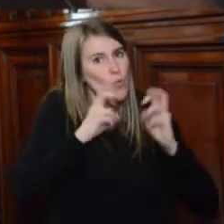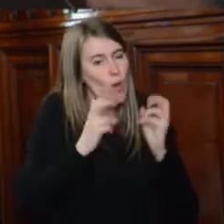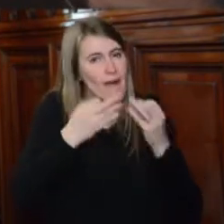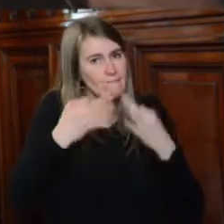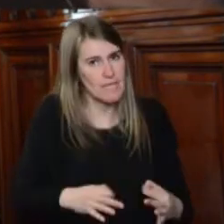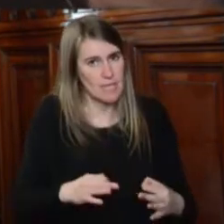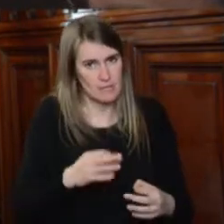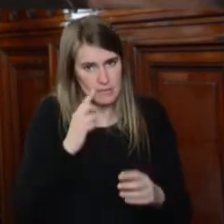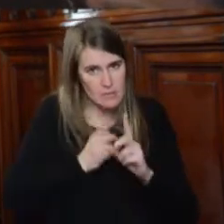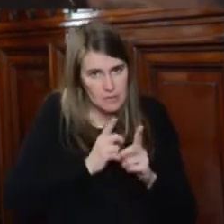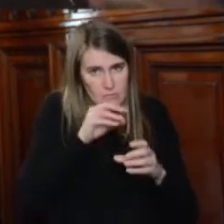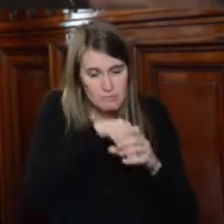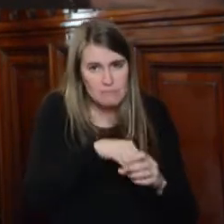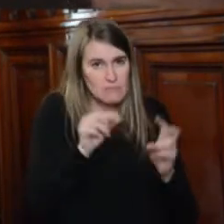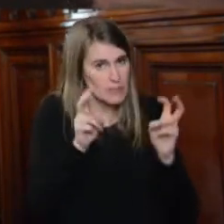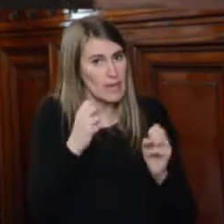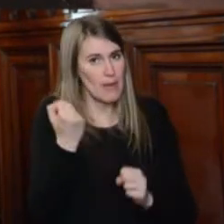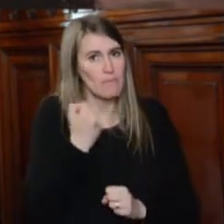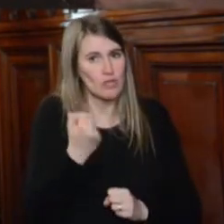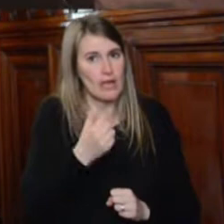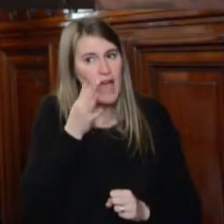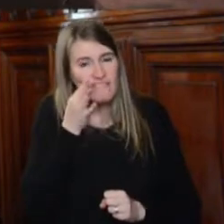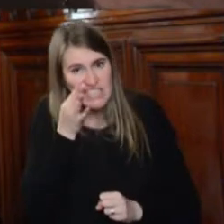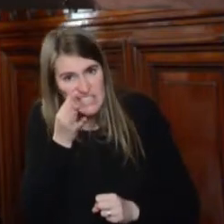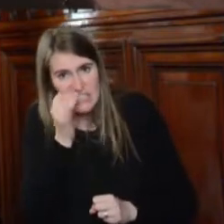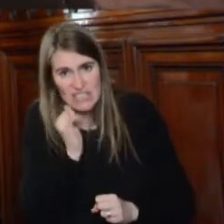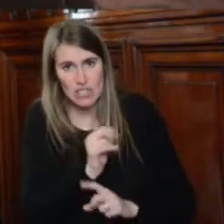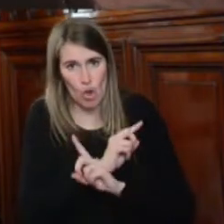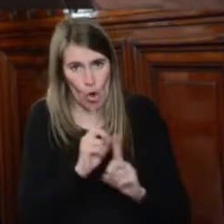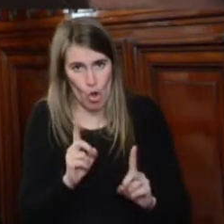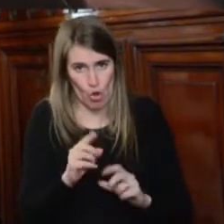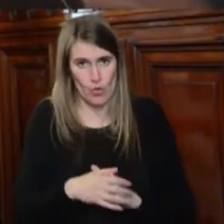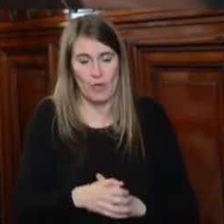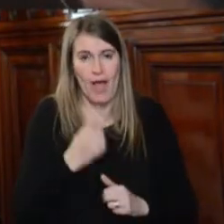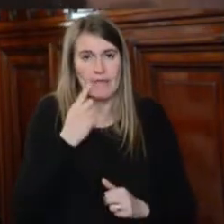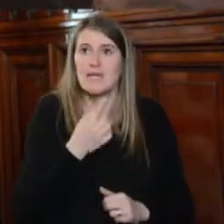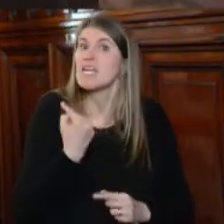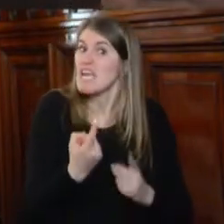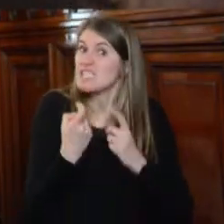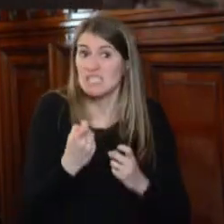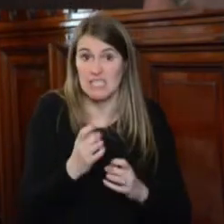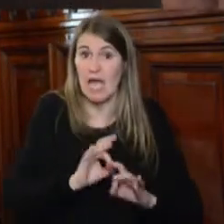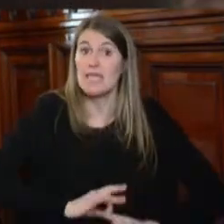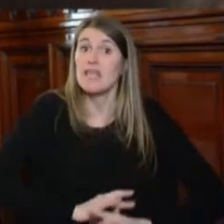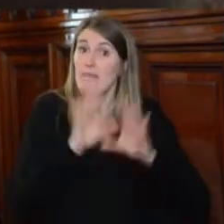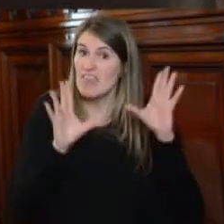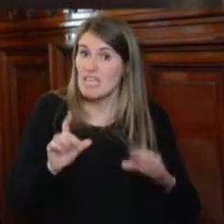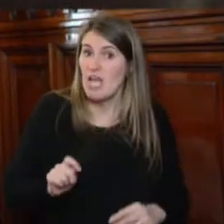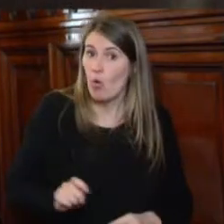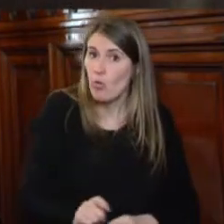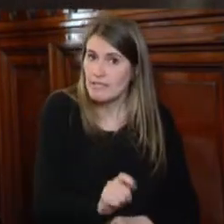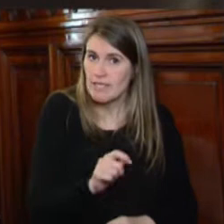verificar que se encuentra debidamente salvaguardada la independencia judicial por su